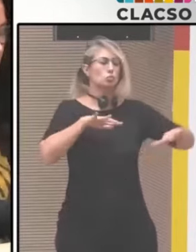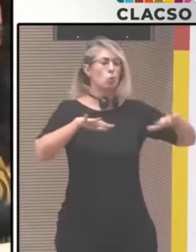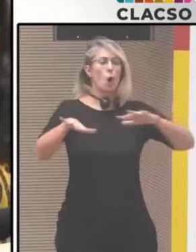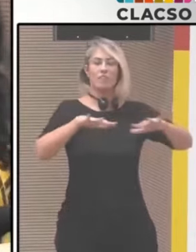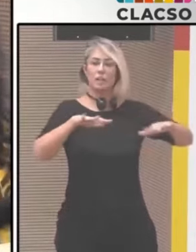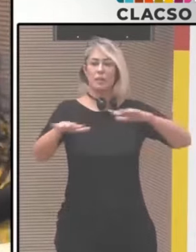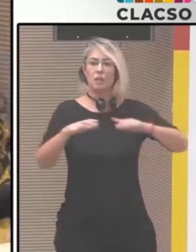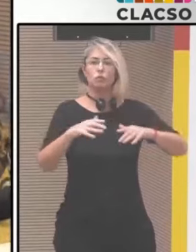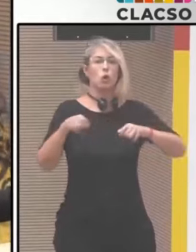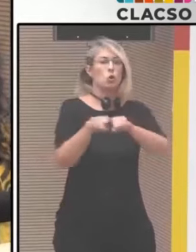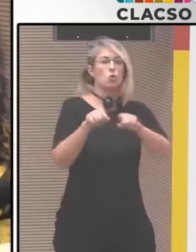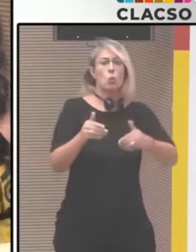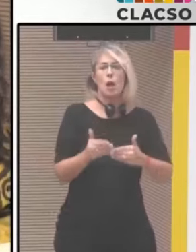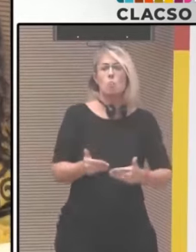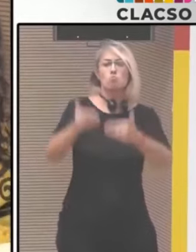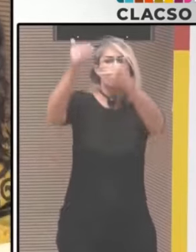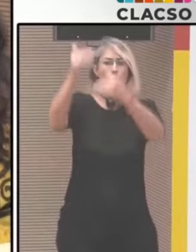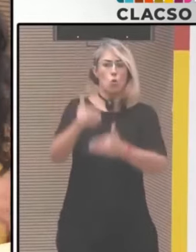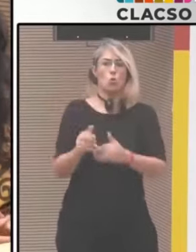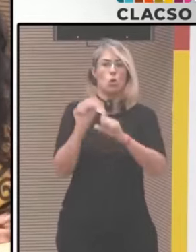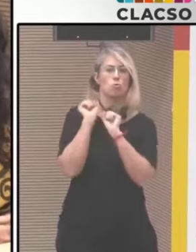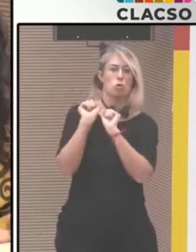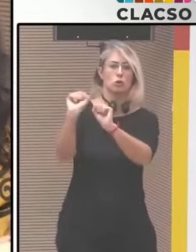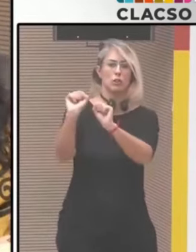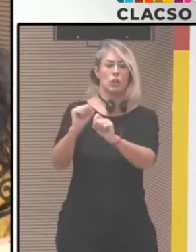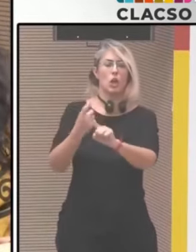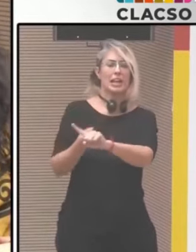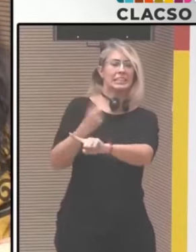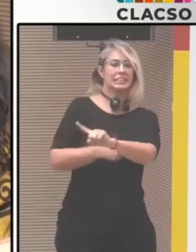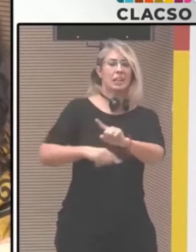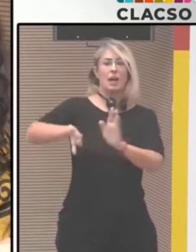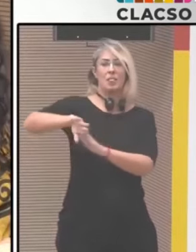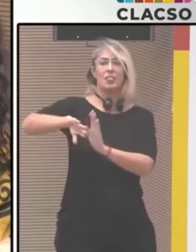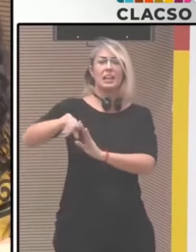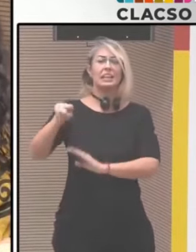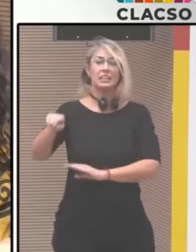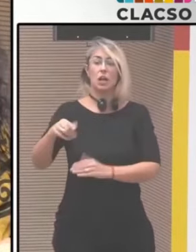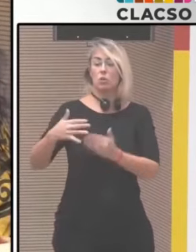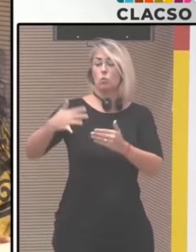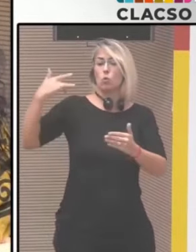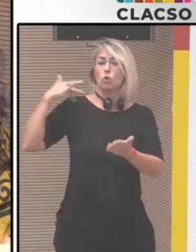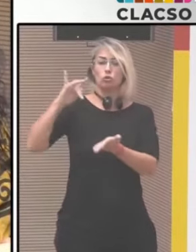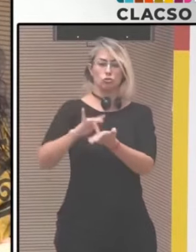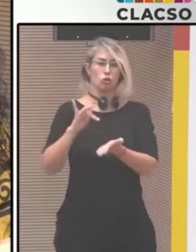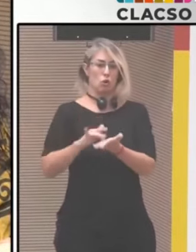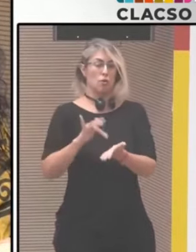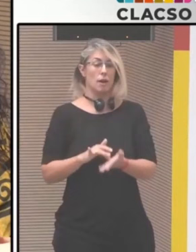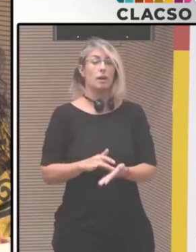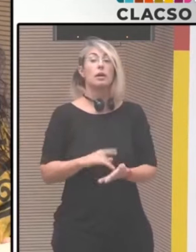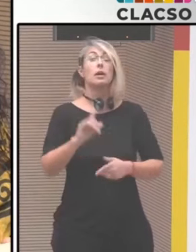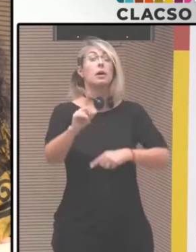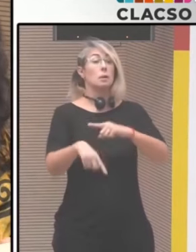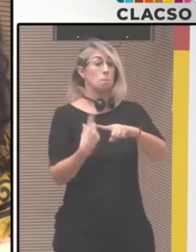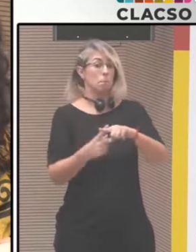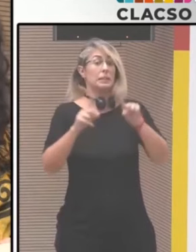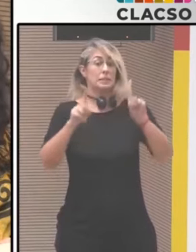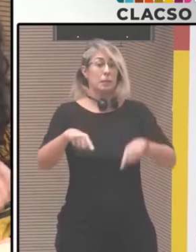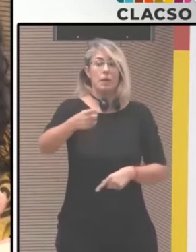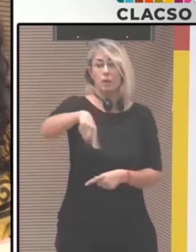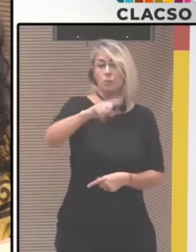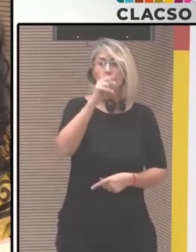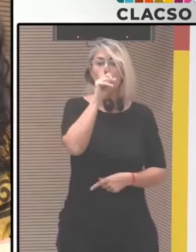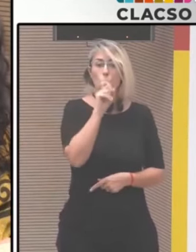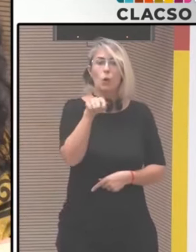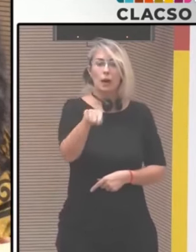Por allí, de manera muy apretada, Gustavo, te comento, digamos, cuáles fueron las principales